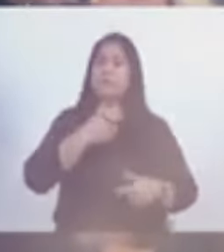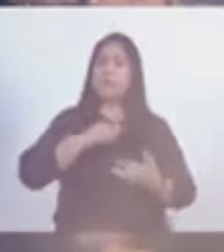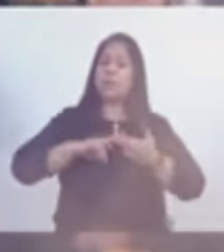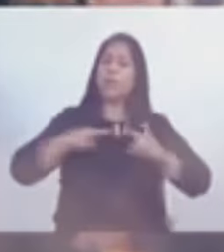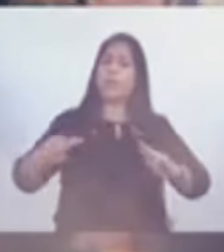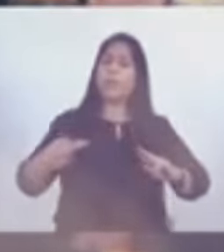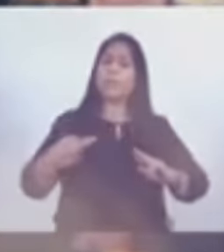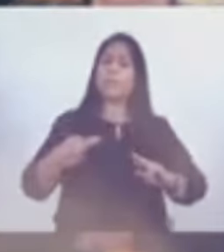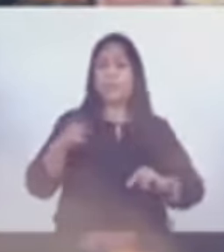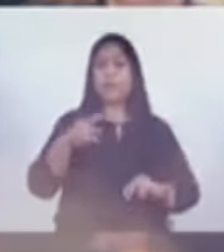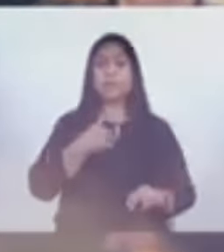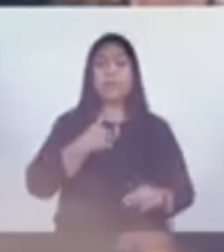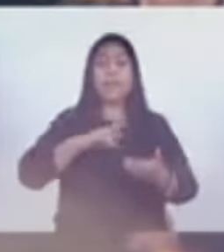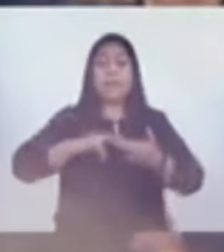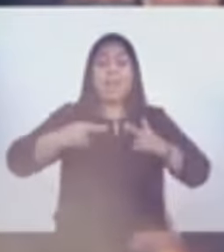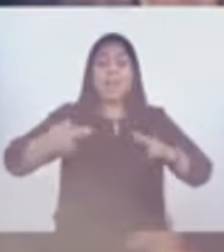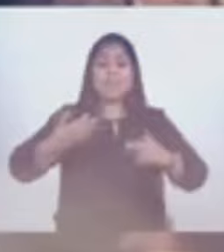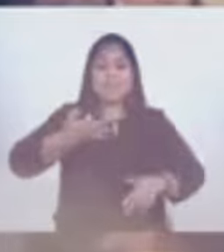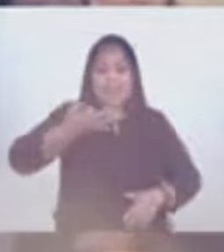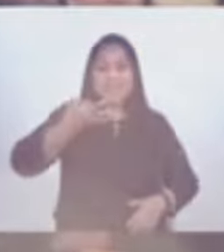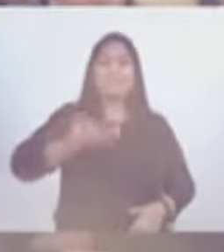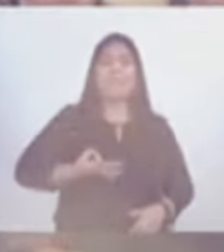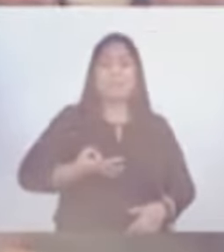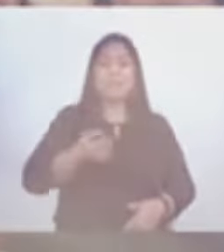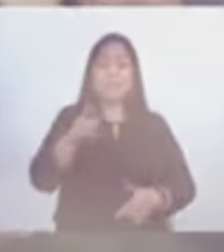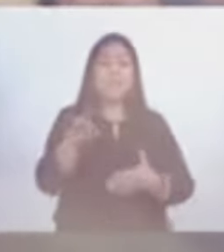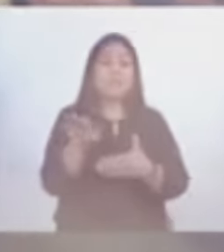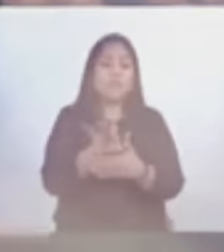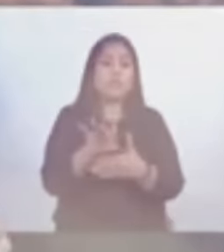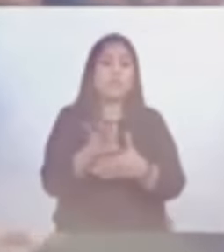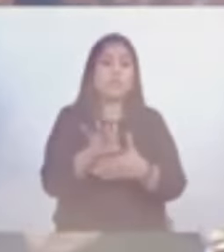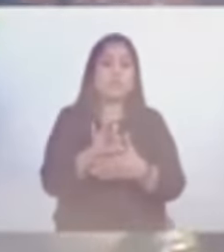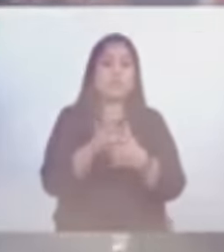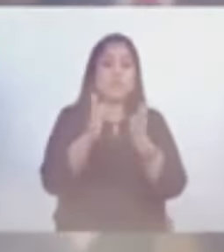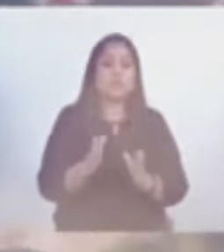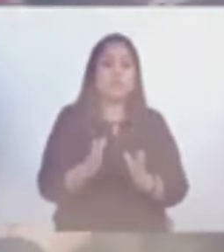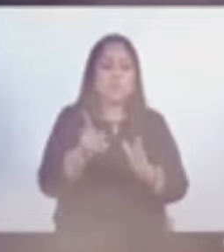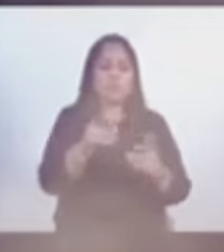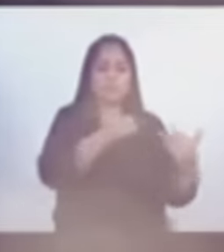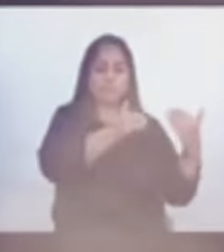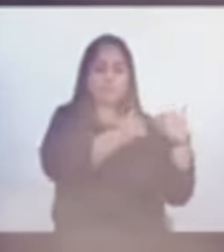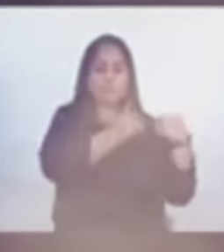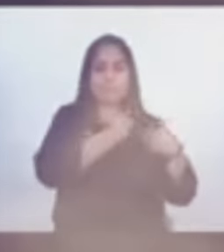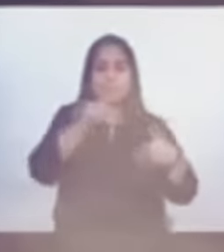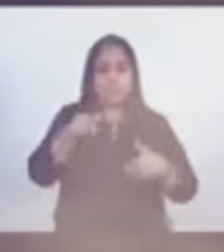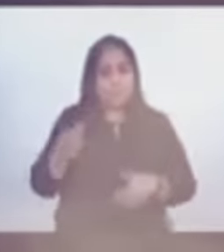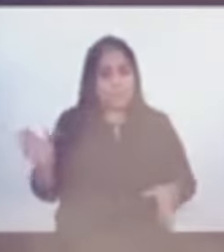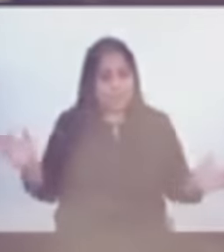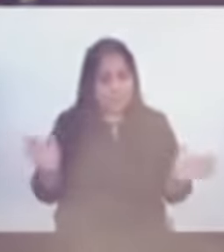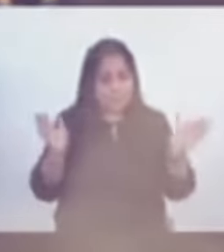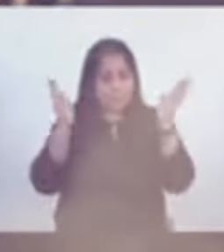por eso se llama la red de integridad. Es una red de funcionarios que están comprometidos para promover la